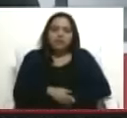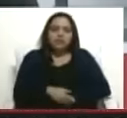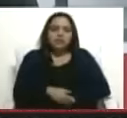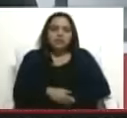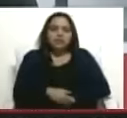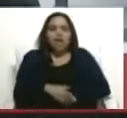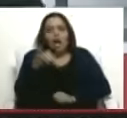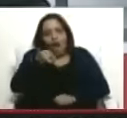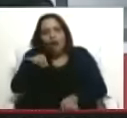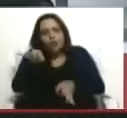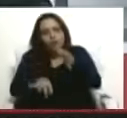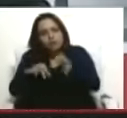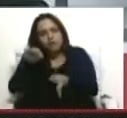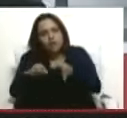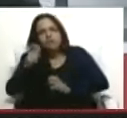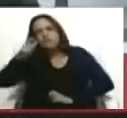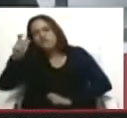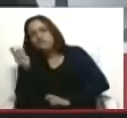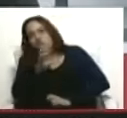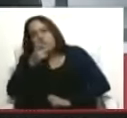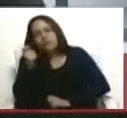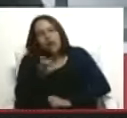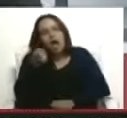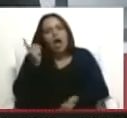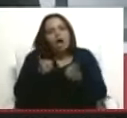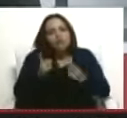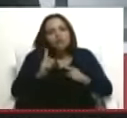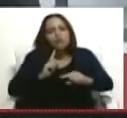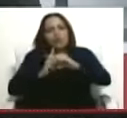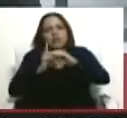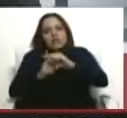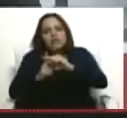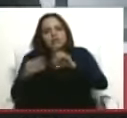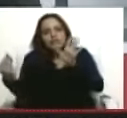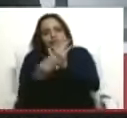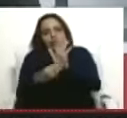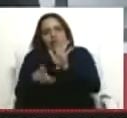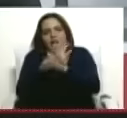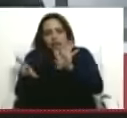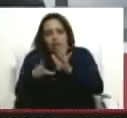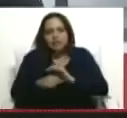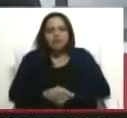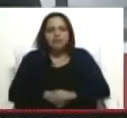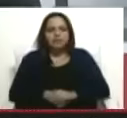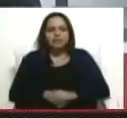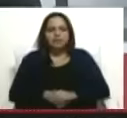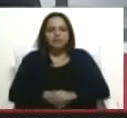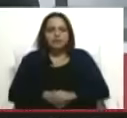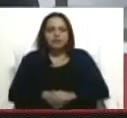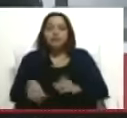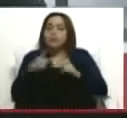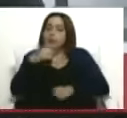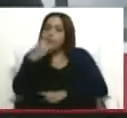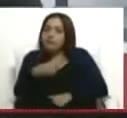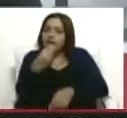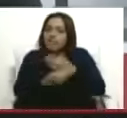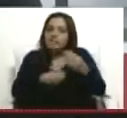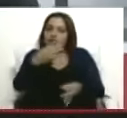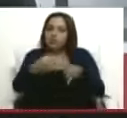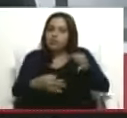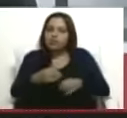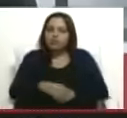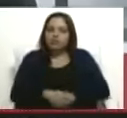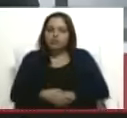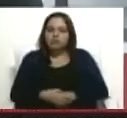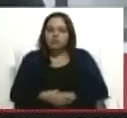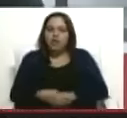garantías judiciales, buscar algún beneficio dentro del marco de la ley, ¿ok? Pero hacer justicia. Si tú te debías de